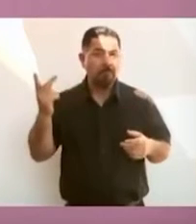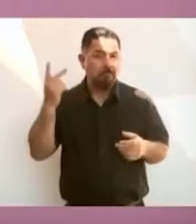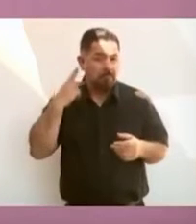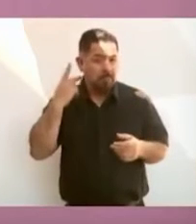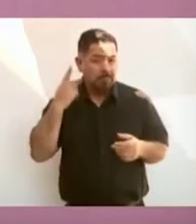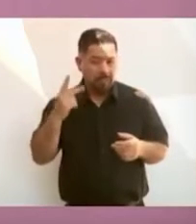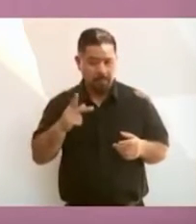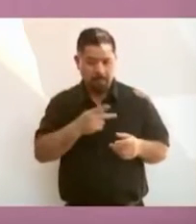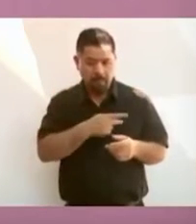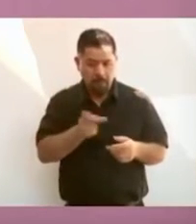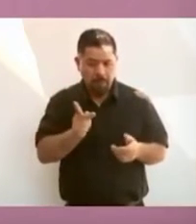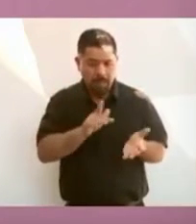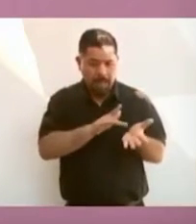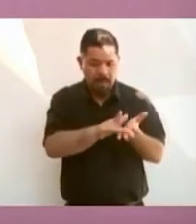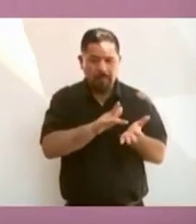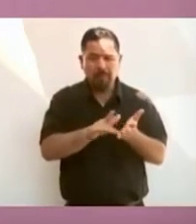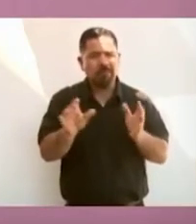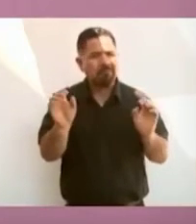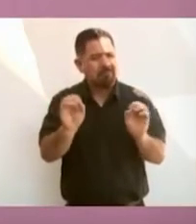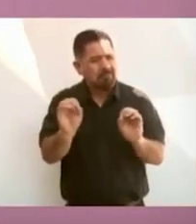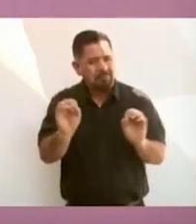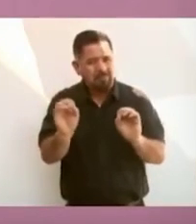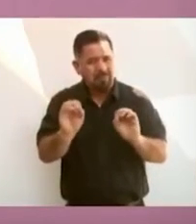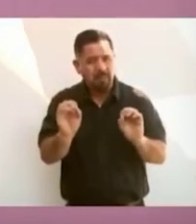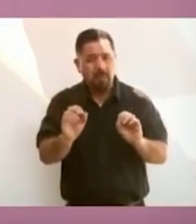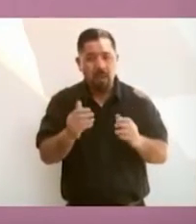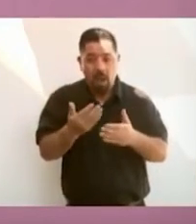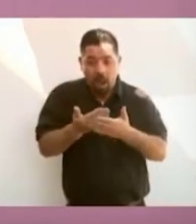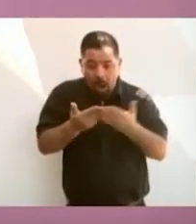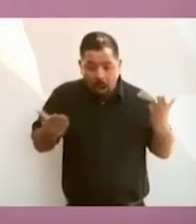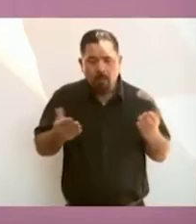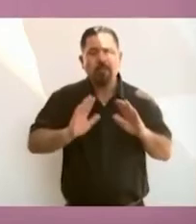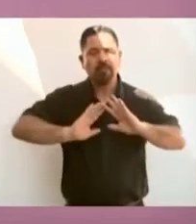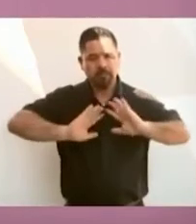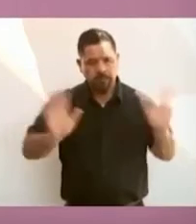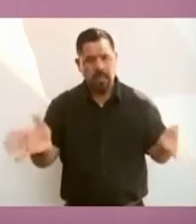a la gente pobre, como la hay en la actualidad.